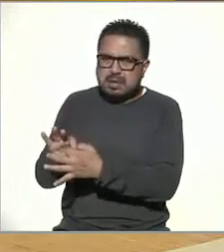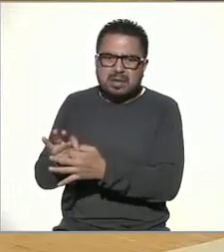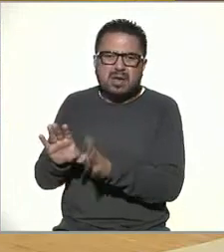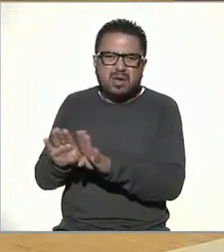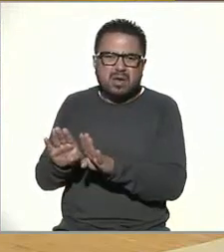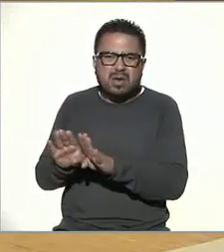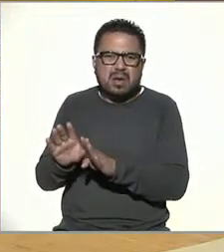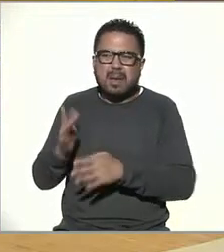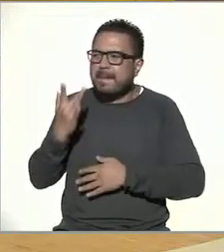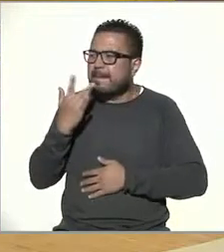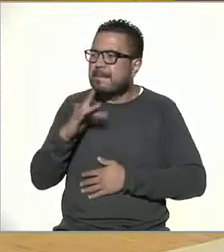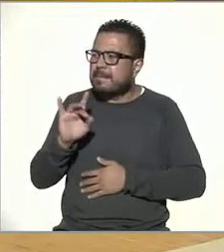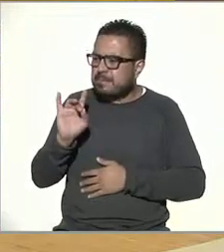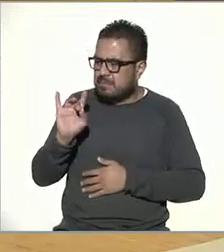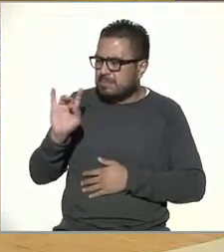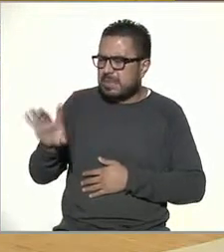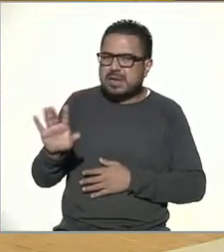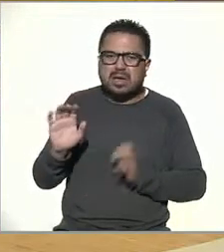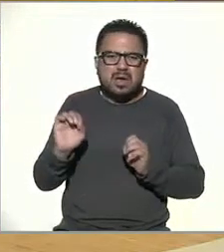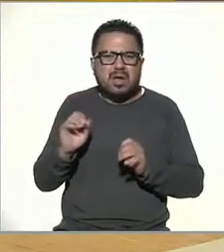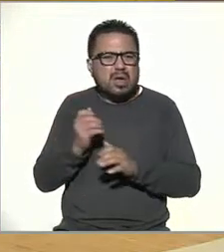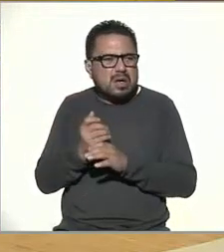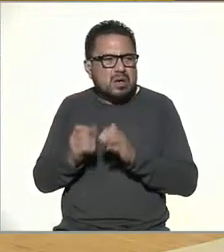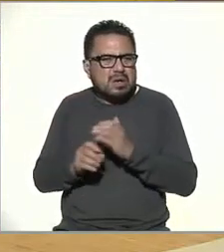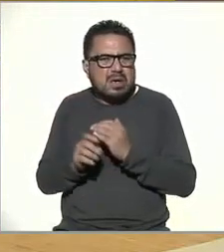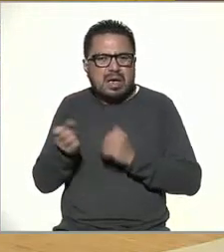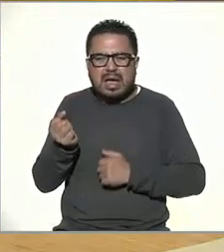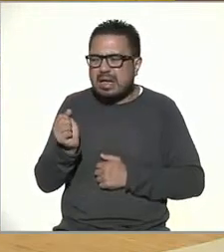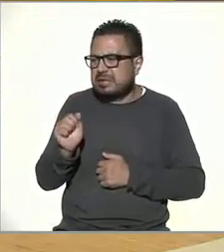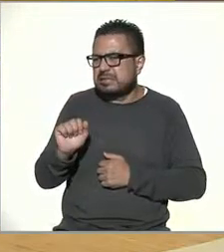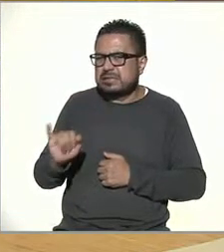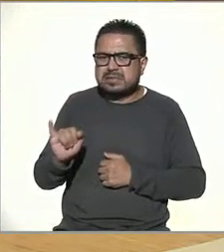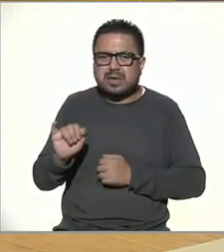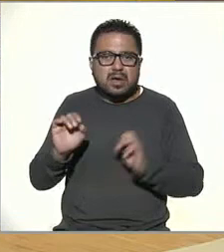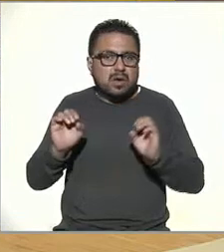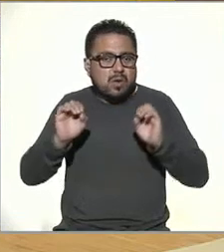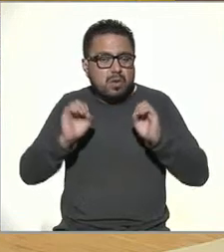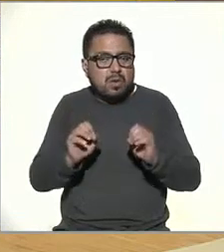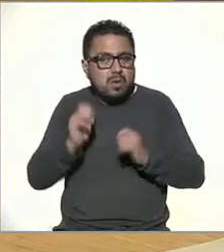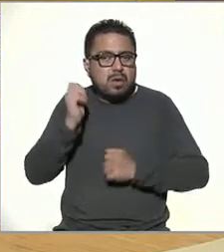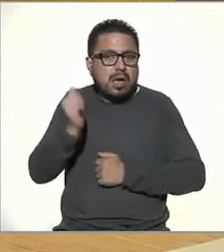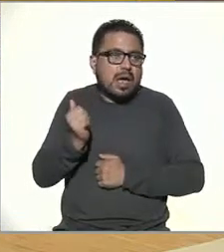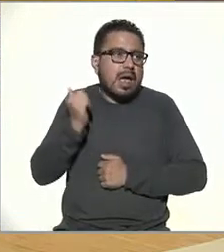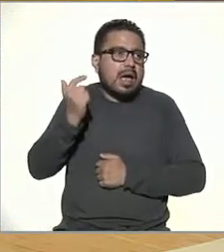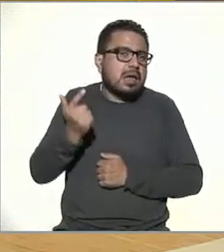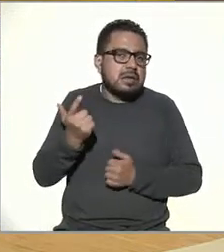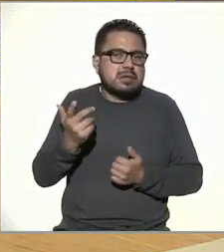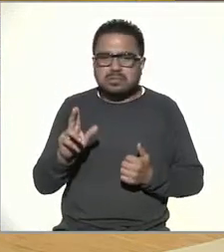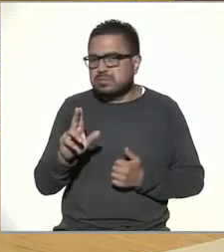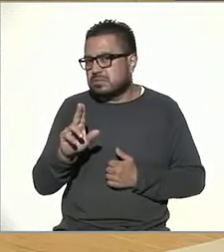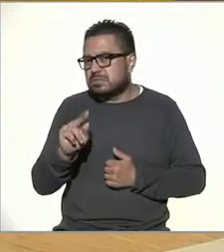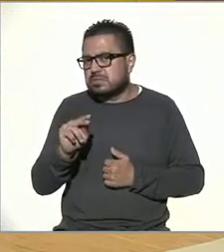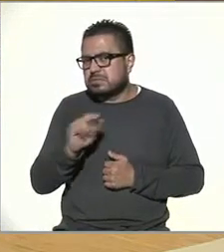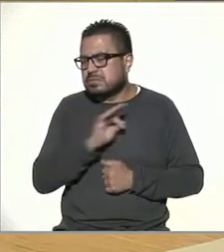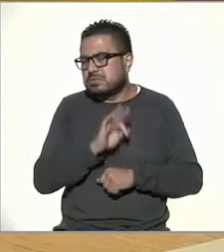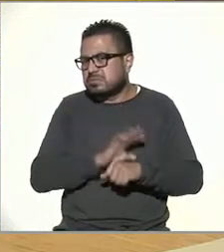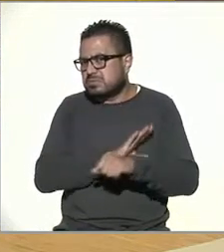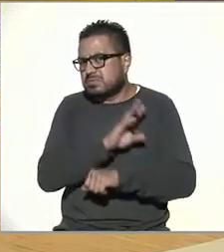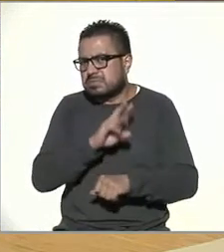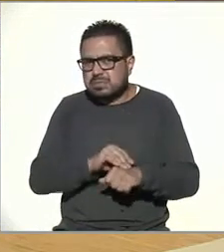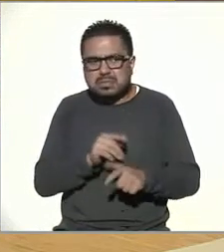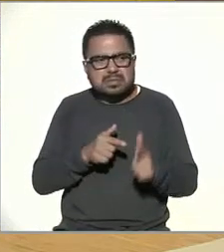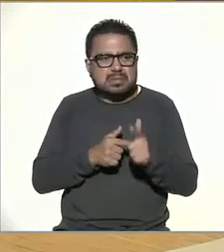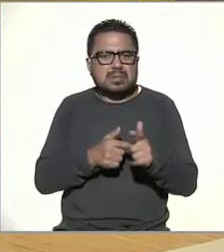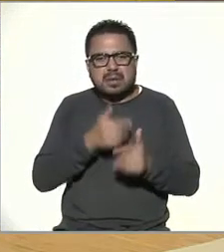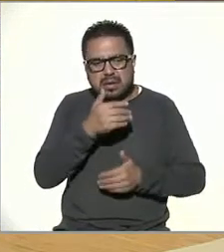mensajes, SMS, una cosa por el estilo, o algo que ya no les permita ir